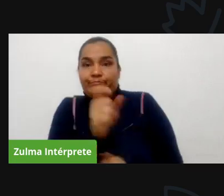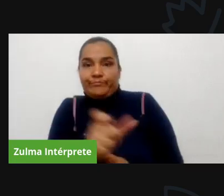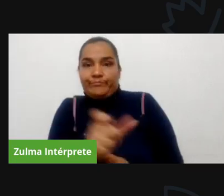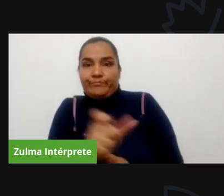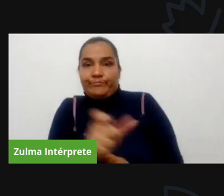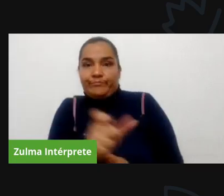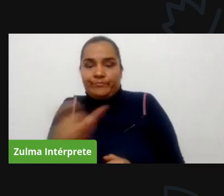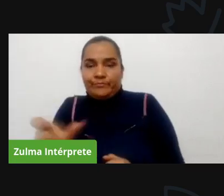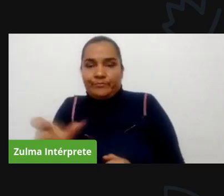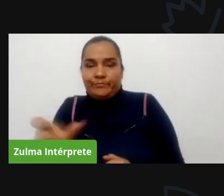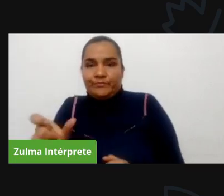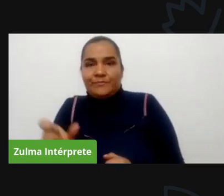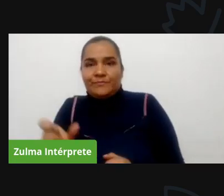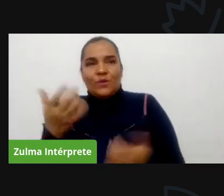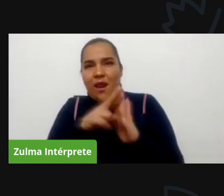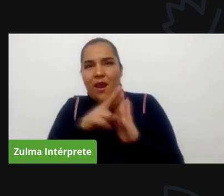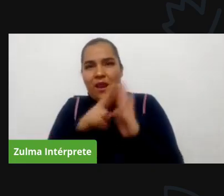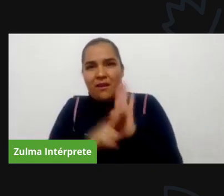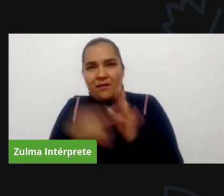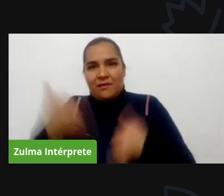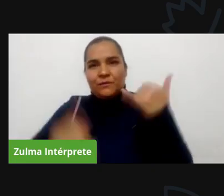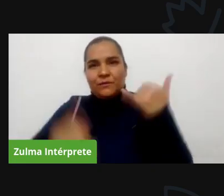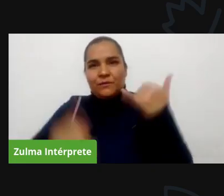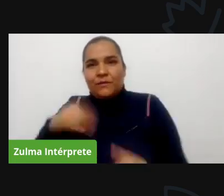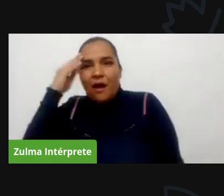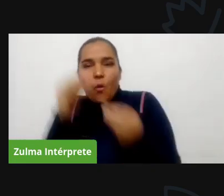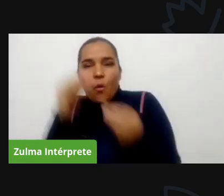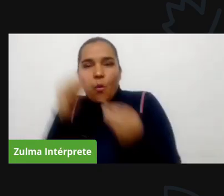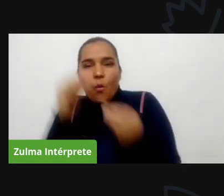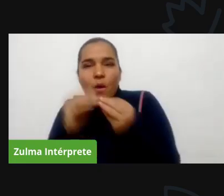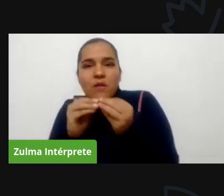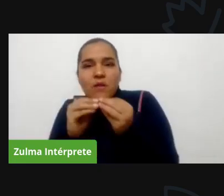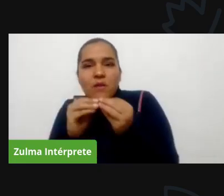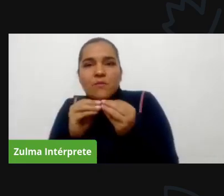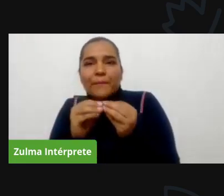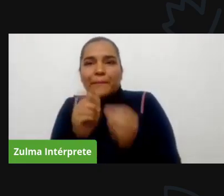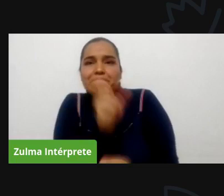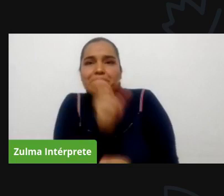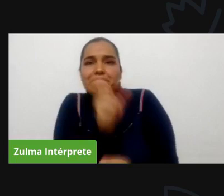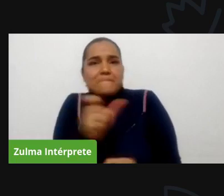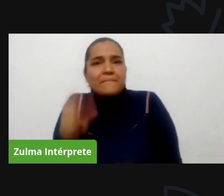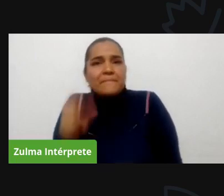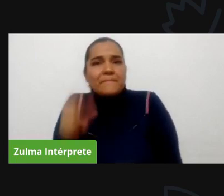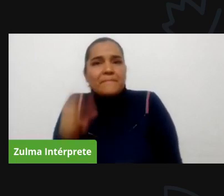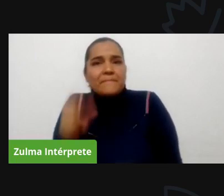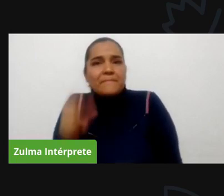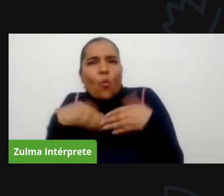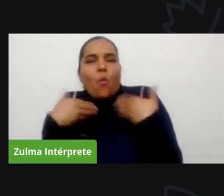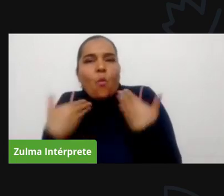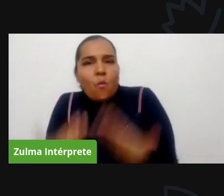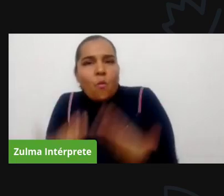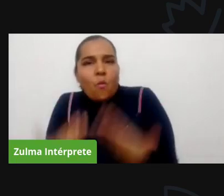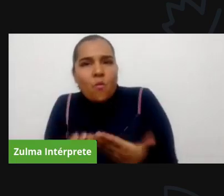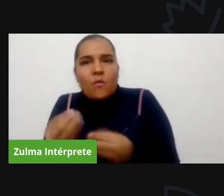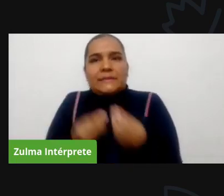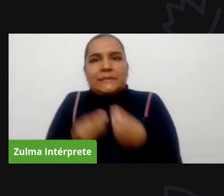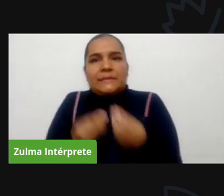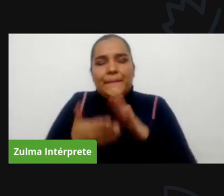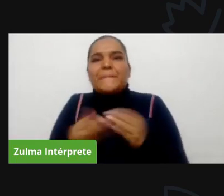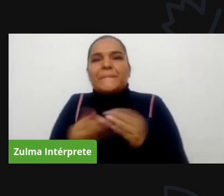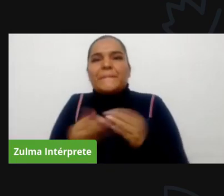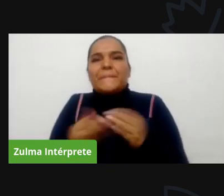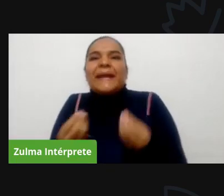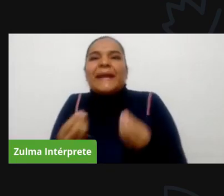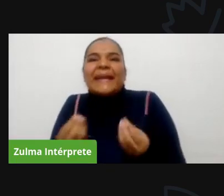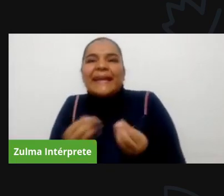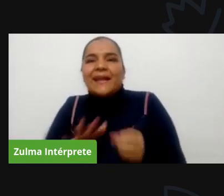ciudadanos para los vecinos y los ciudadanos que rodean y hacen parte sean o no